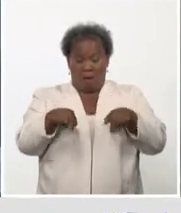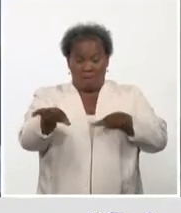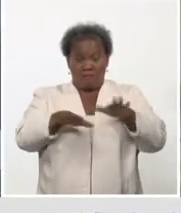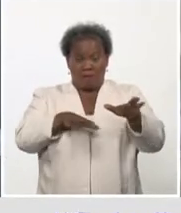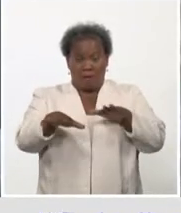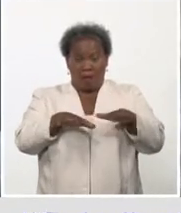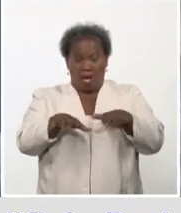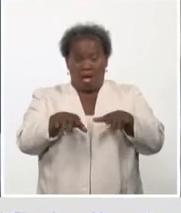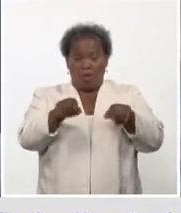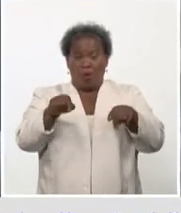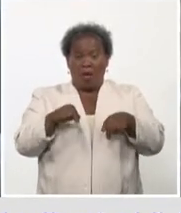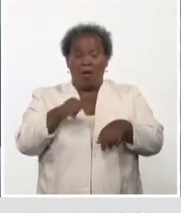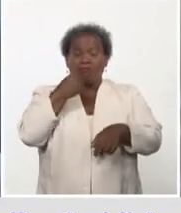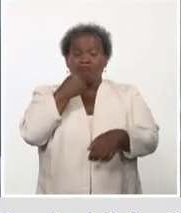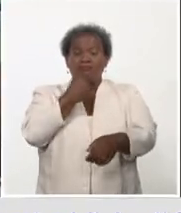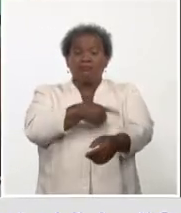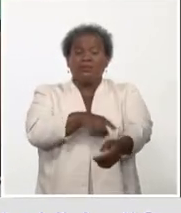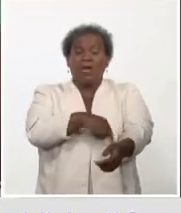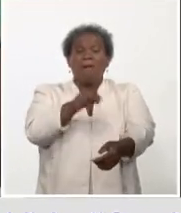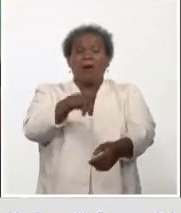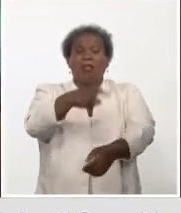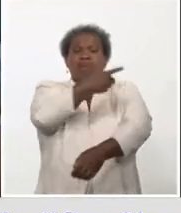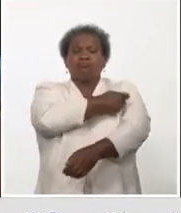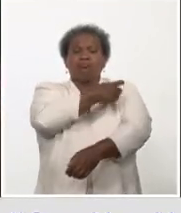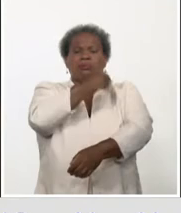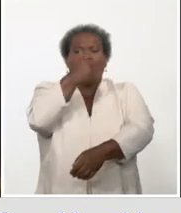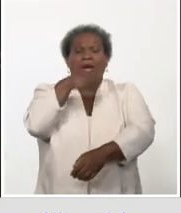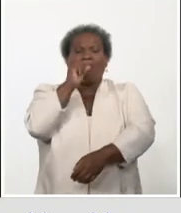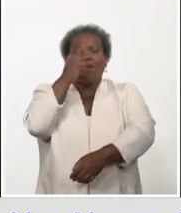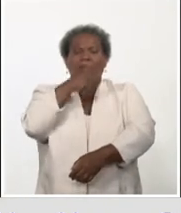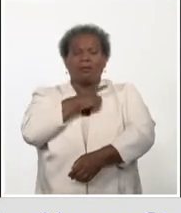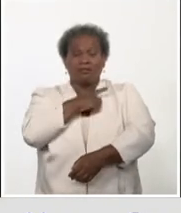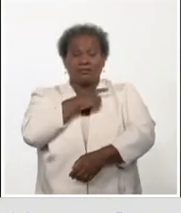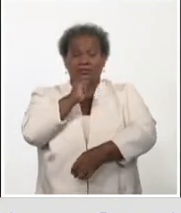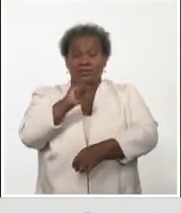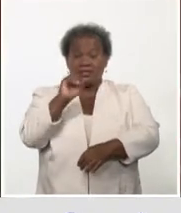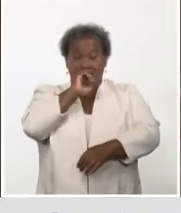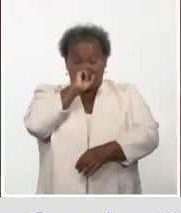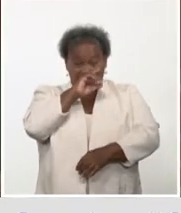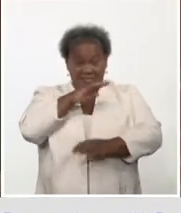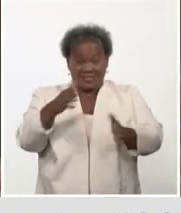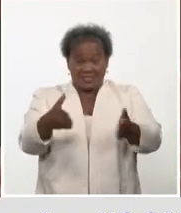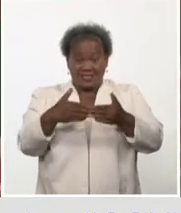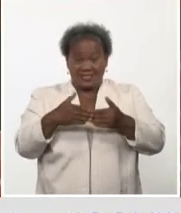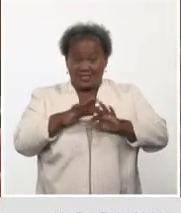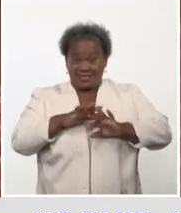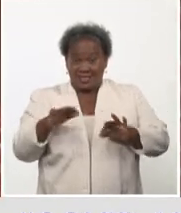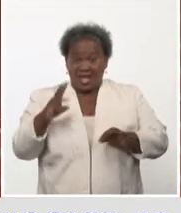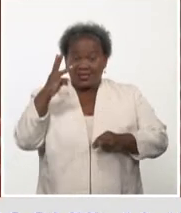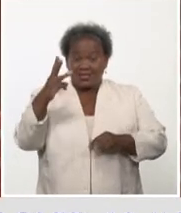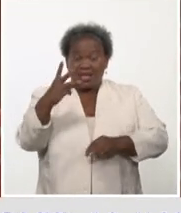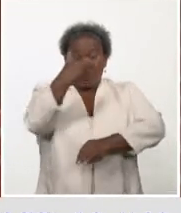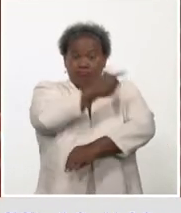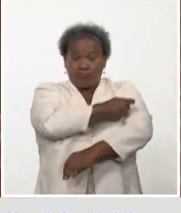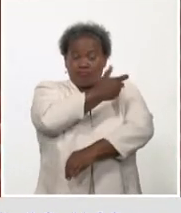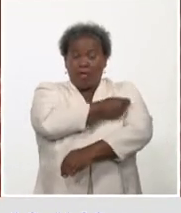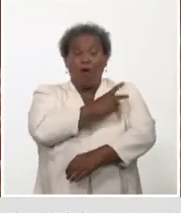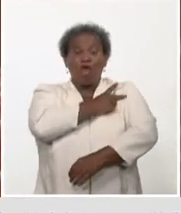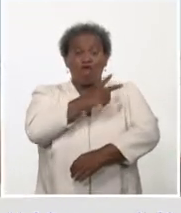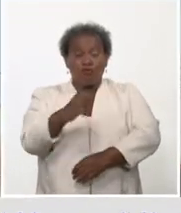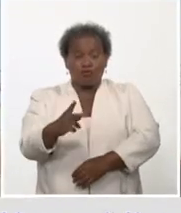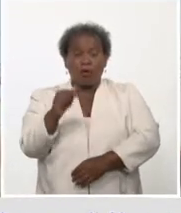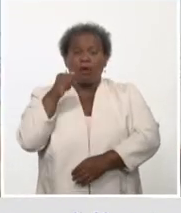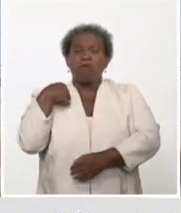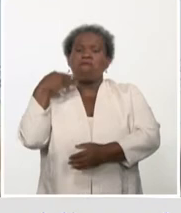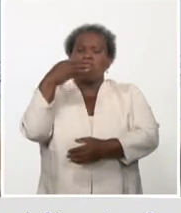para la aplicación del candidato vacunal Abdala. Luego de cerrar su esquema de vacunación de tres dosis, los voluntarios incluidos acuden acá